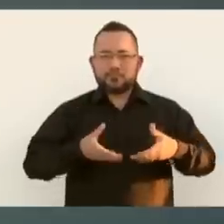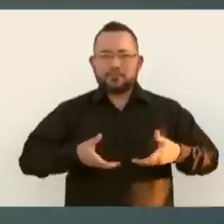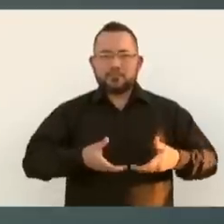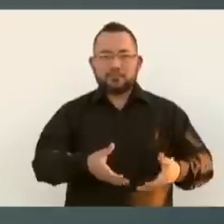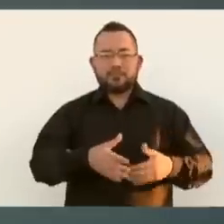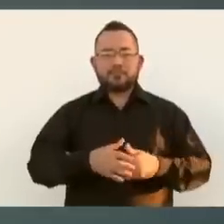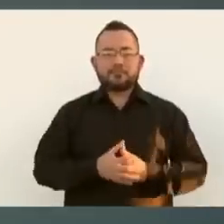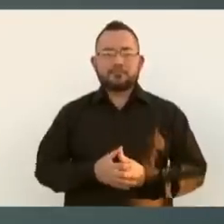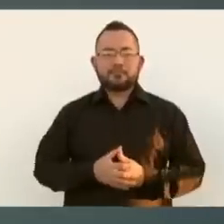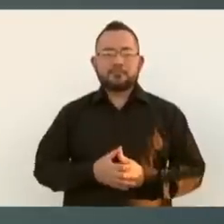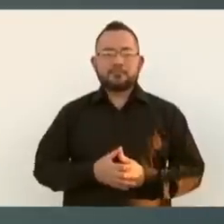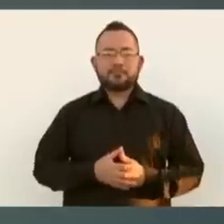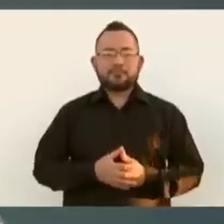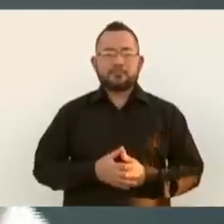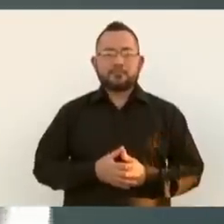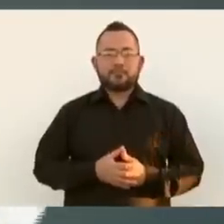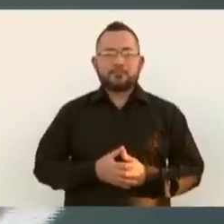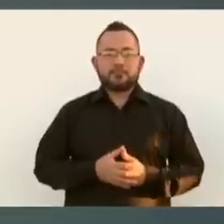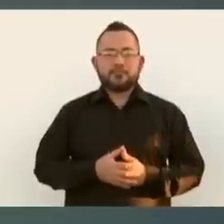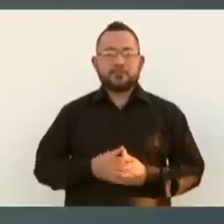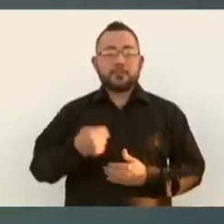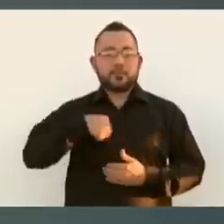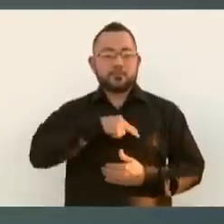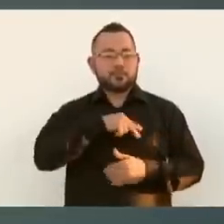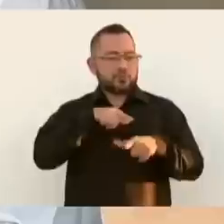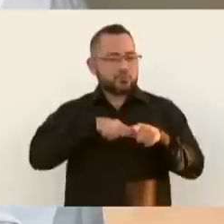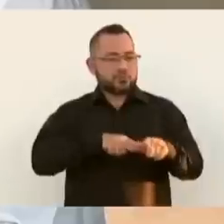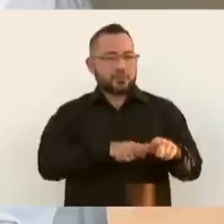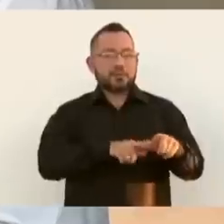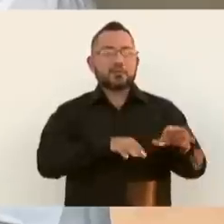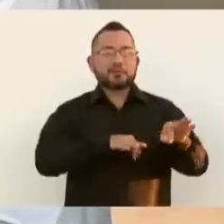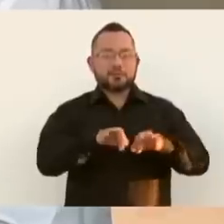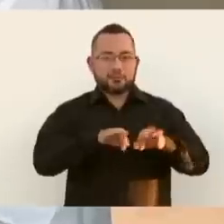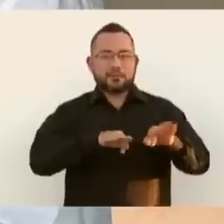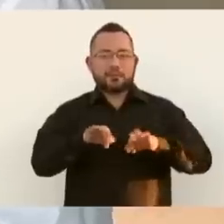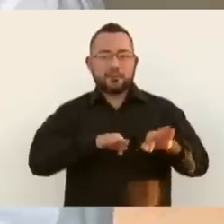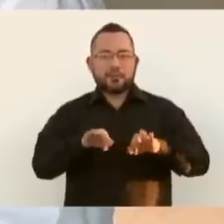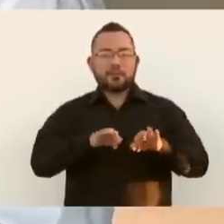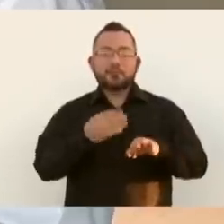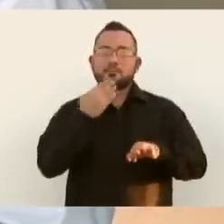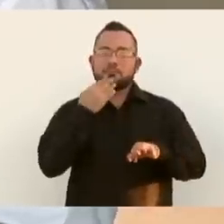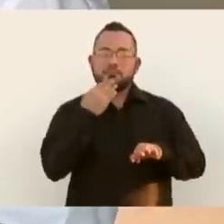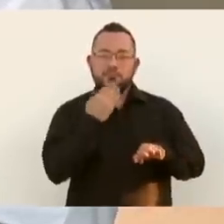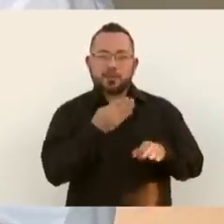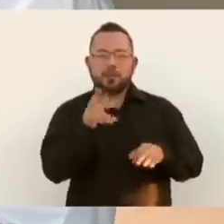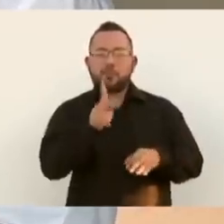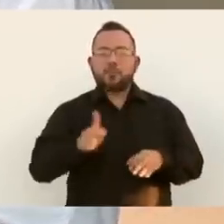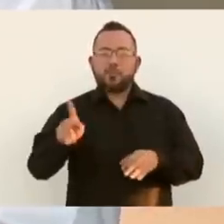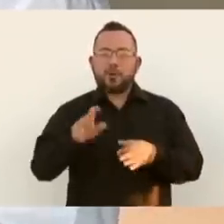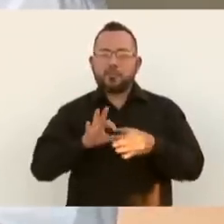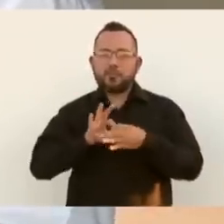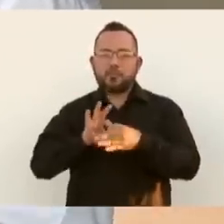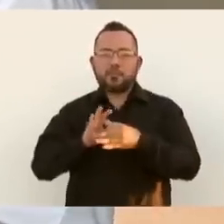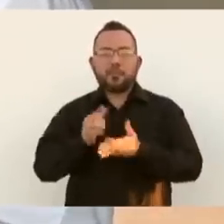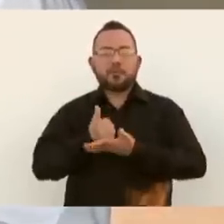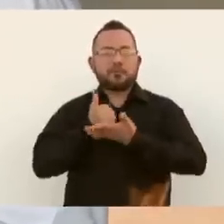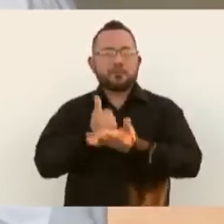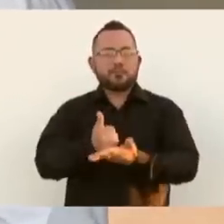en bien del pueblo y lo vamos a seguir haciendo con el apoyo,